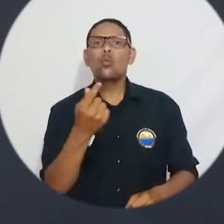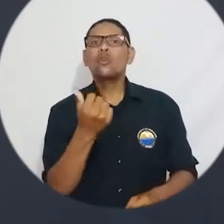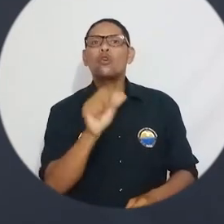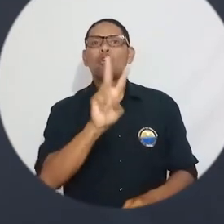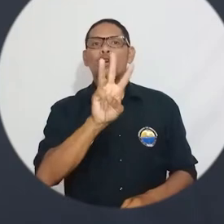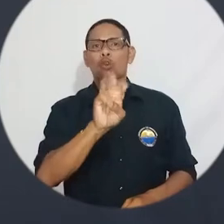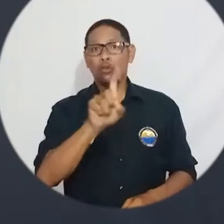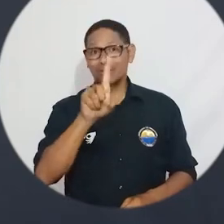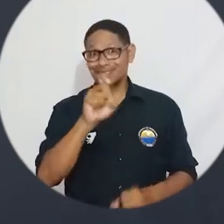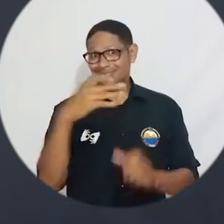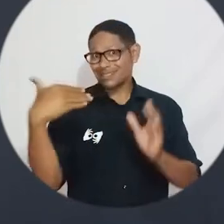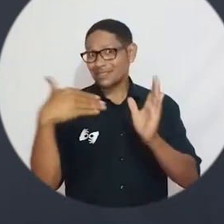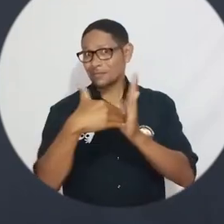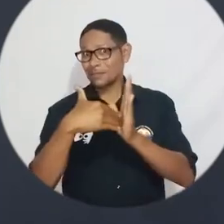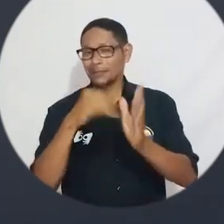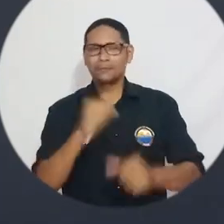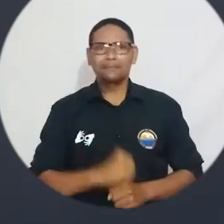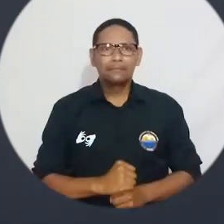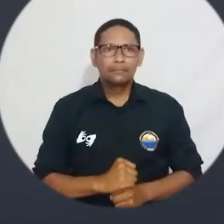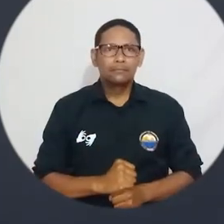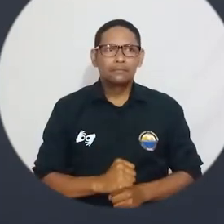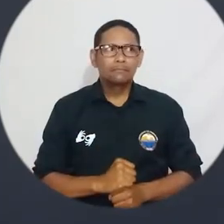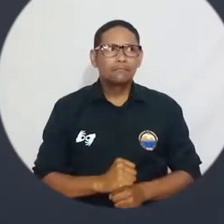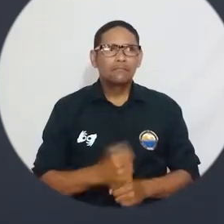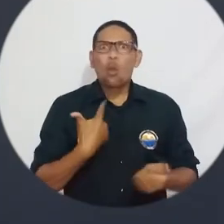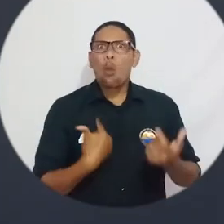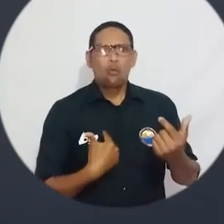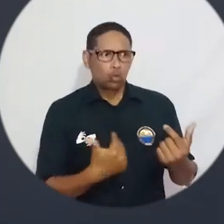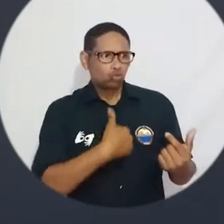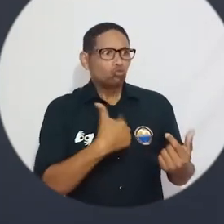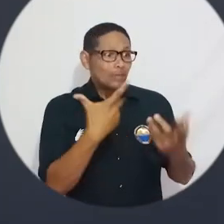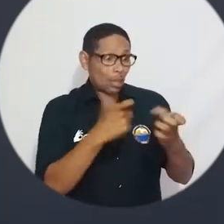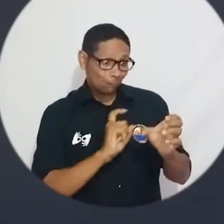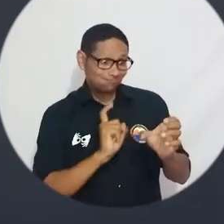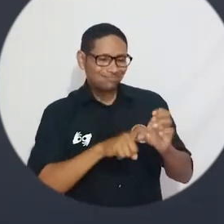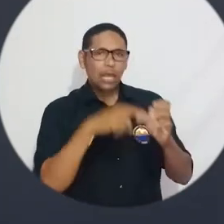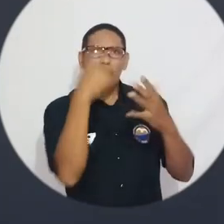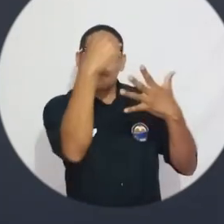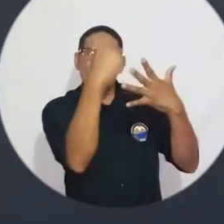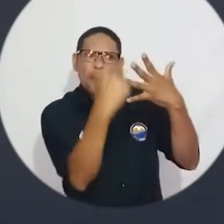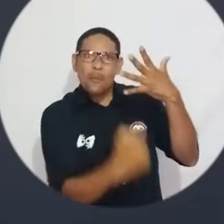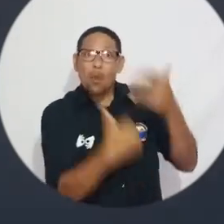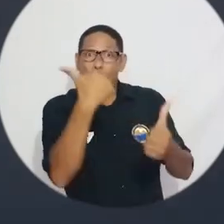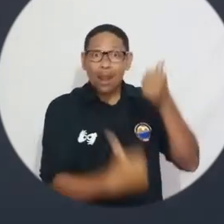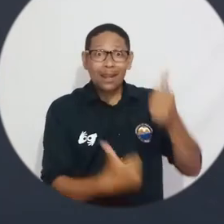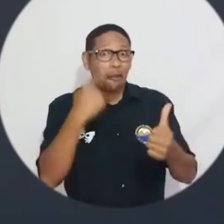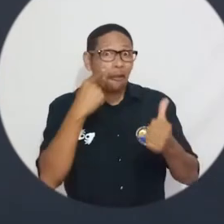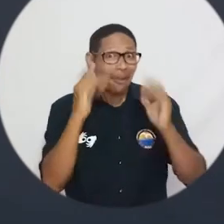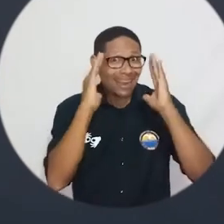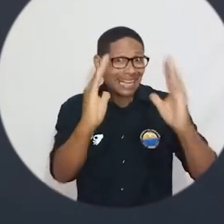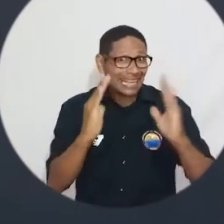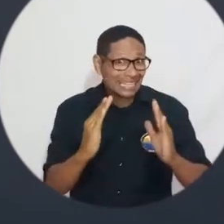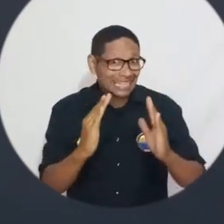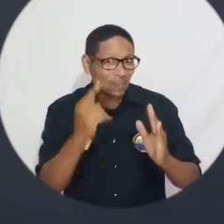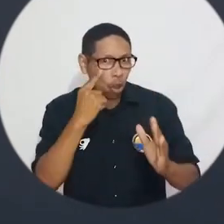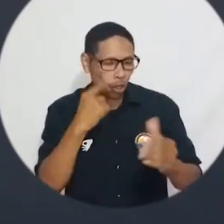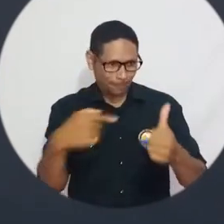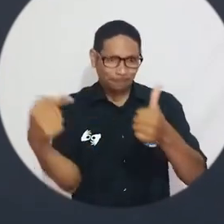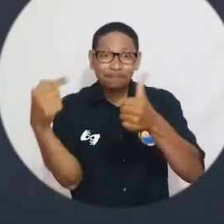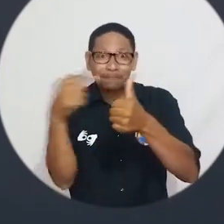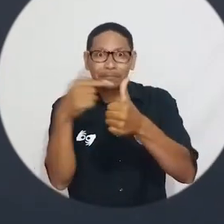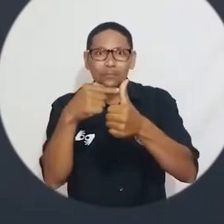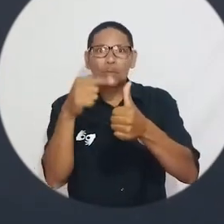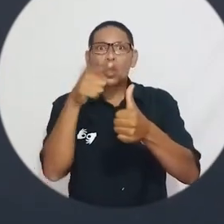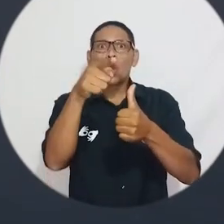$86,000. ¿Cuáles son los requisitos para la inscripción? ¡Ey! ¡Mucha atención! Los